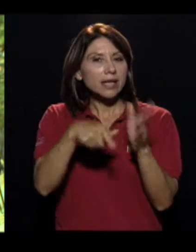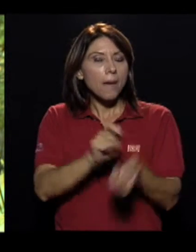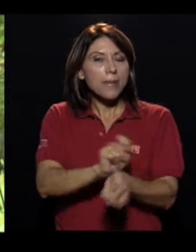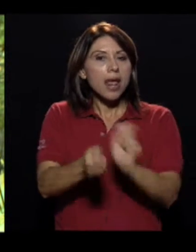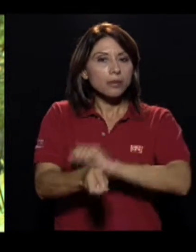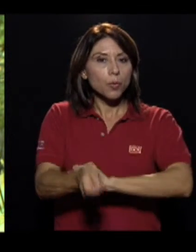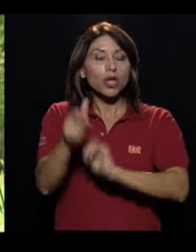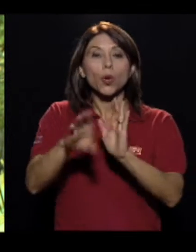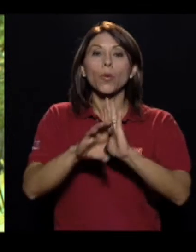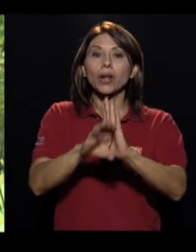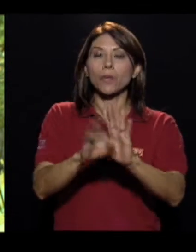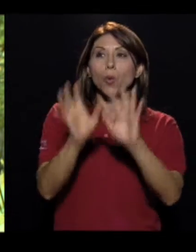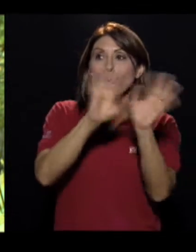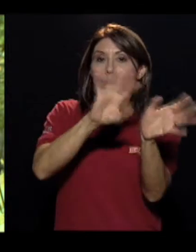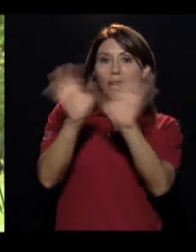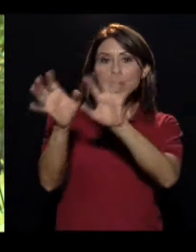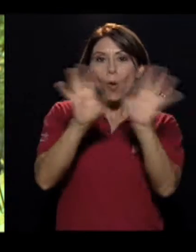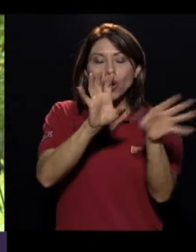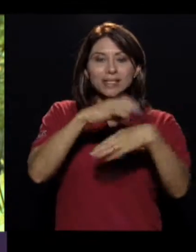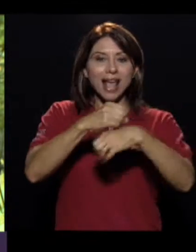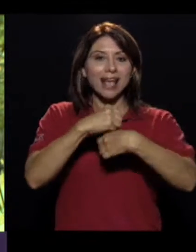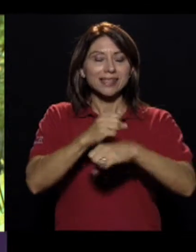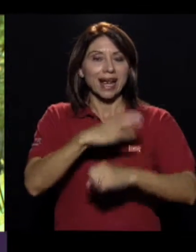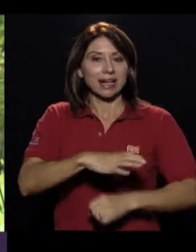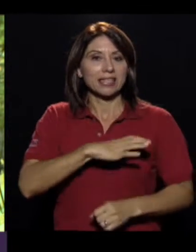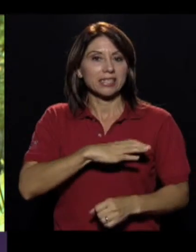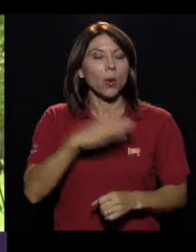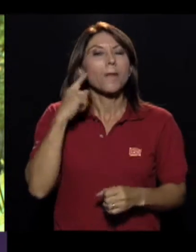¿Qué es